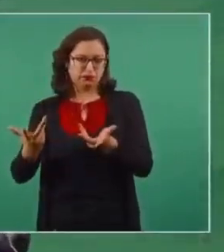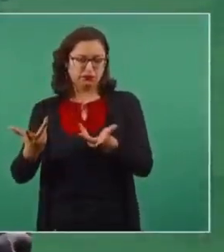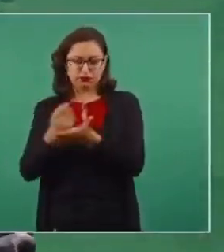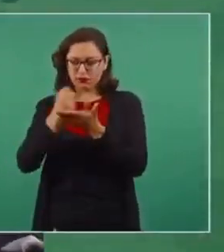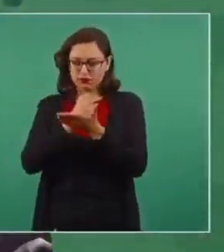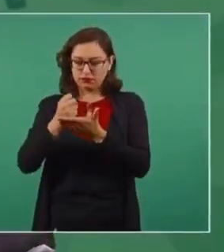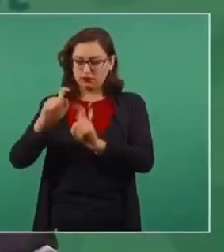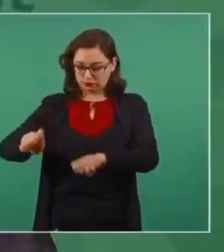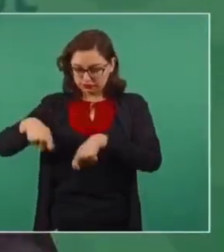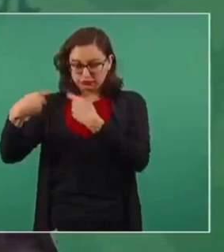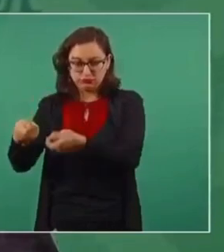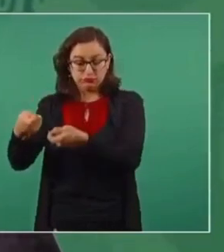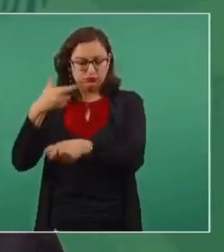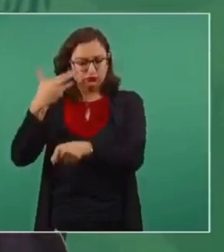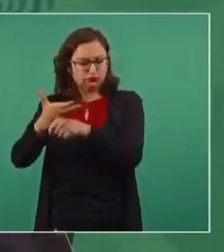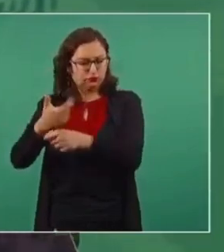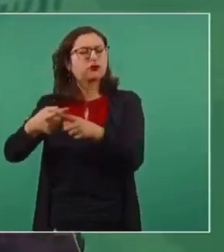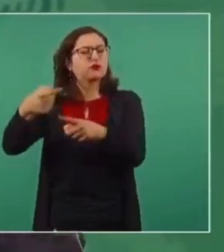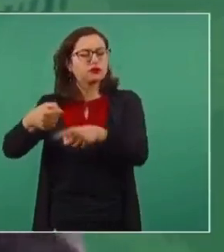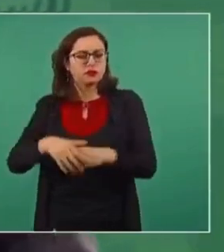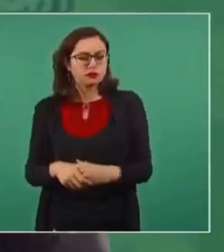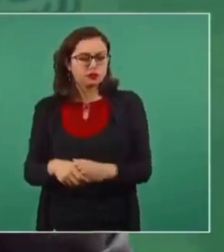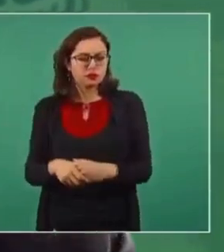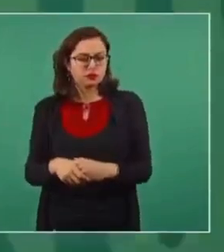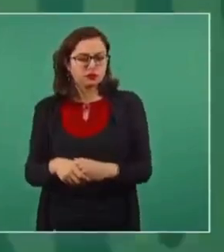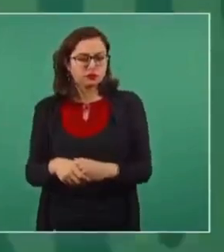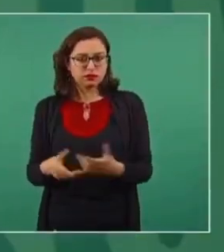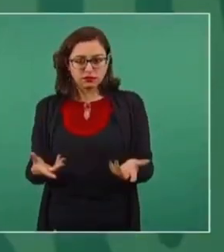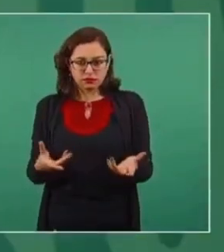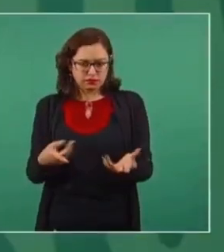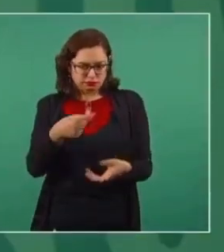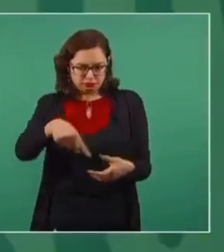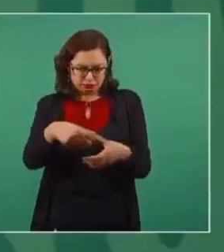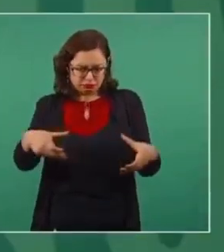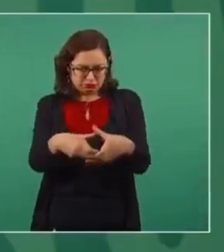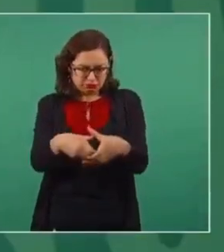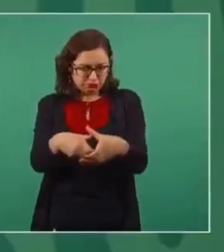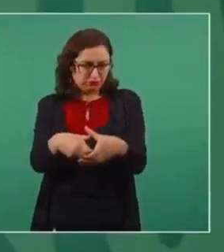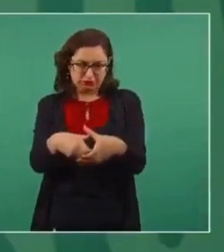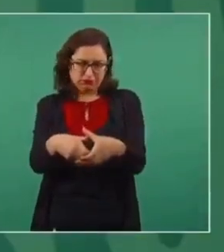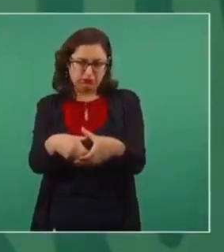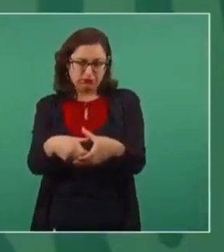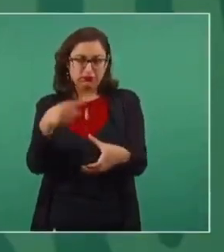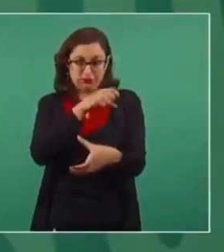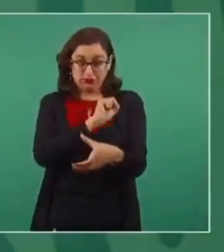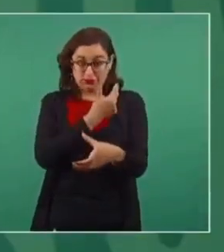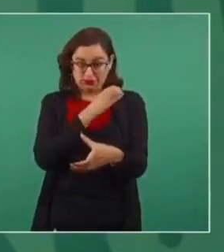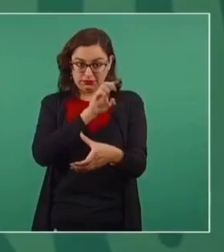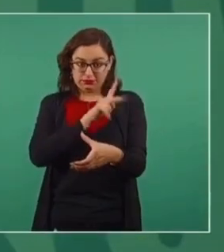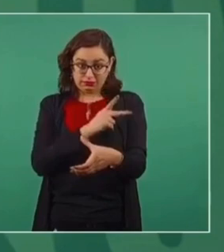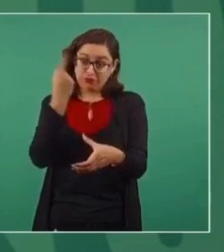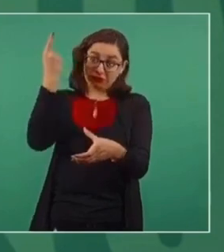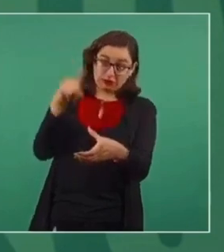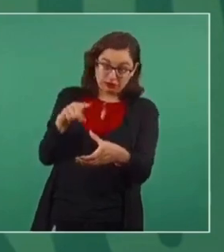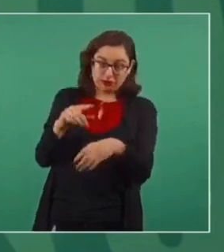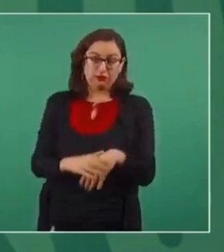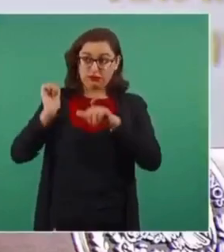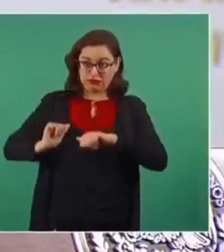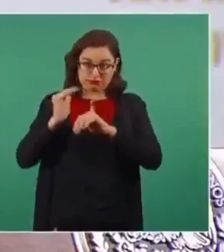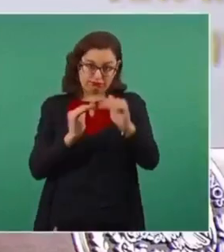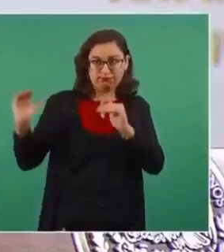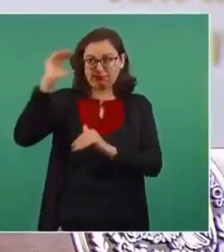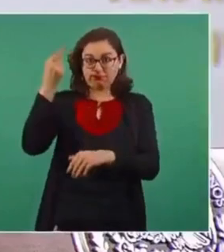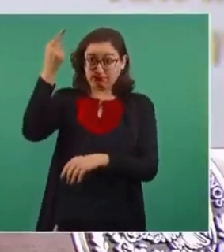de dar el crédito para la compra de la planta de fertilizante haya surgido ahí en Nacional Financiera. No, le dieron la orden de Hacienda y arriba.